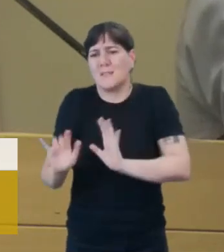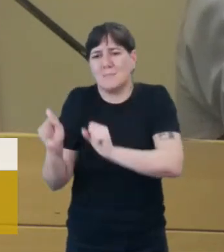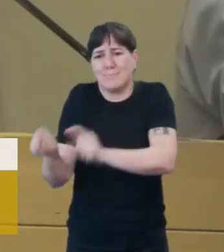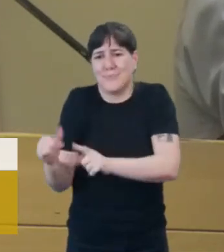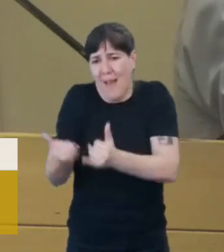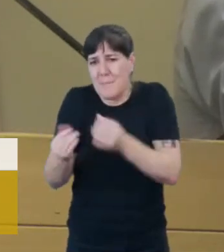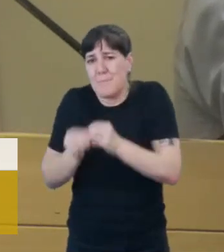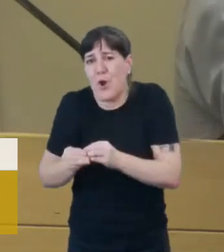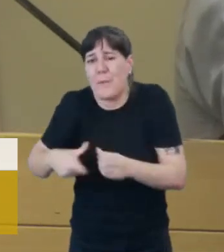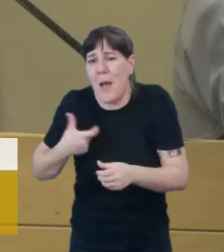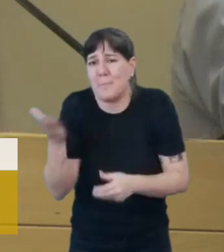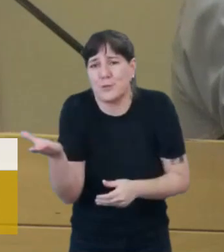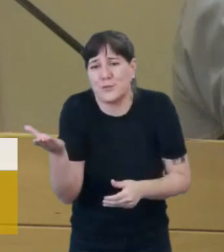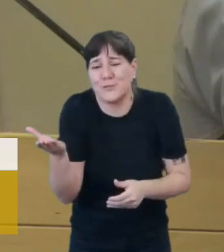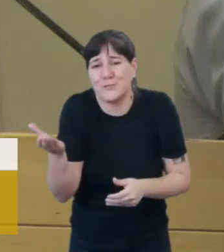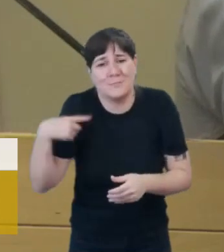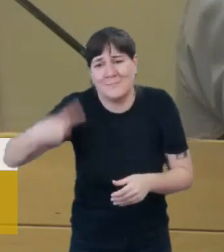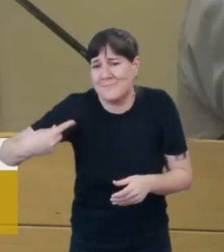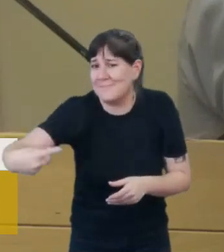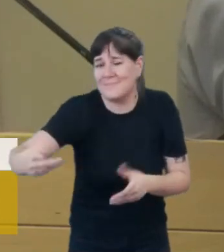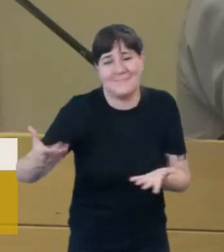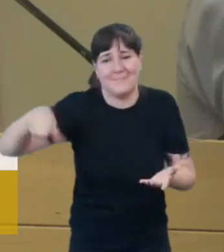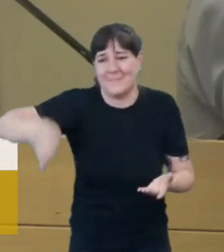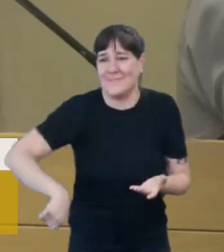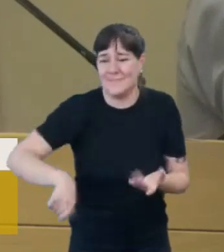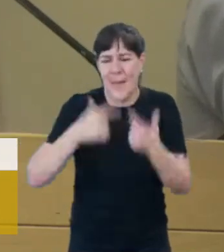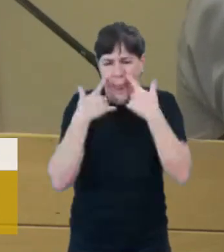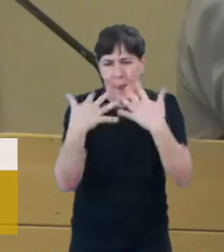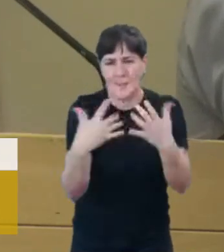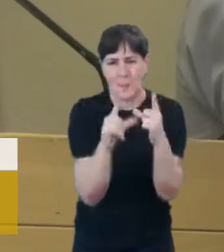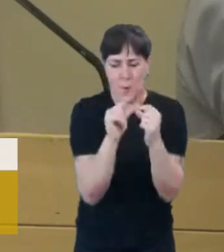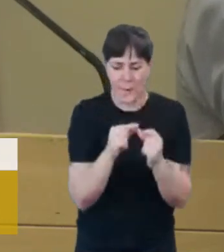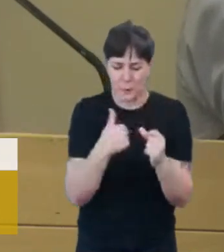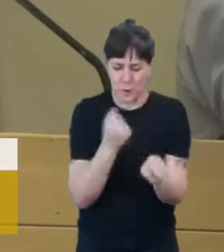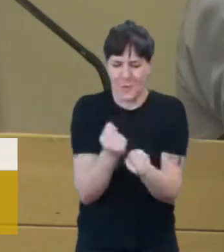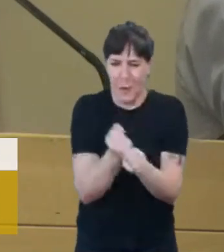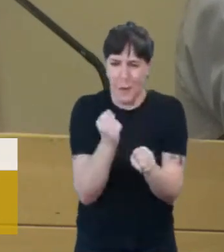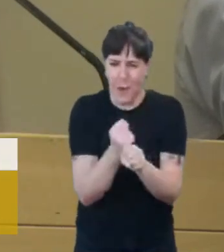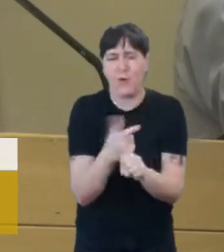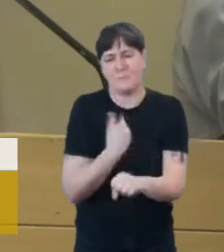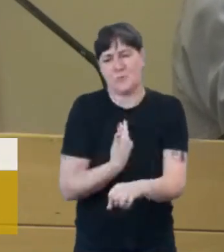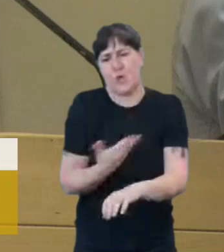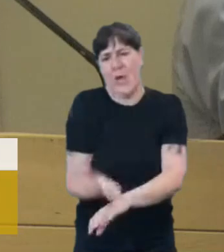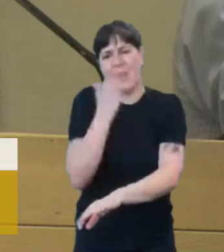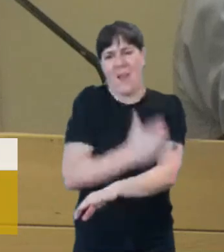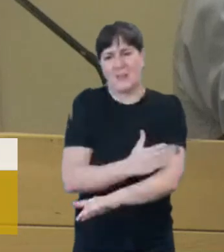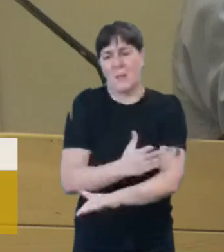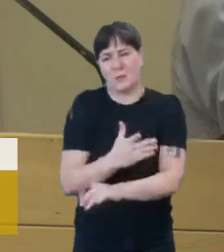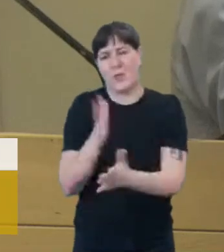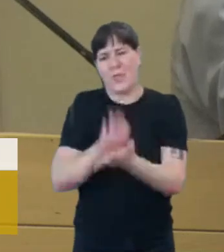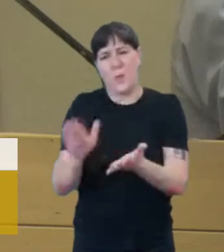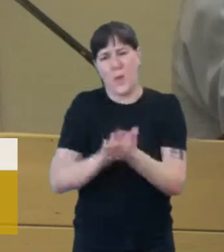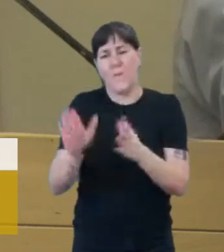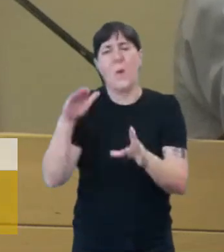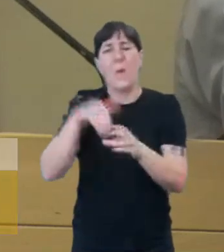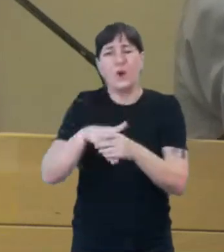problemas que tenemos. Nada más, Presidente, aquellos que analizamos números nos tomamos ese trabajo y adelantamos nuevamente el voto del